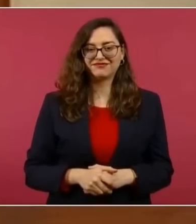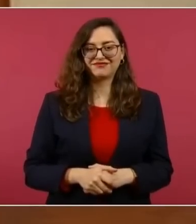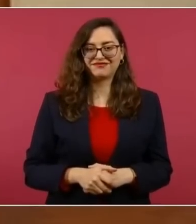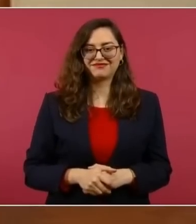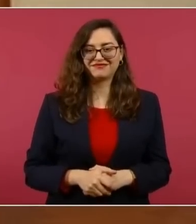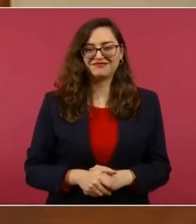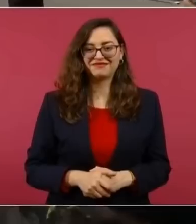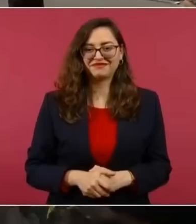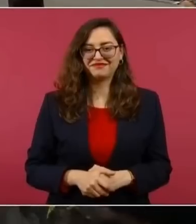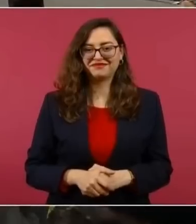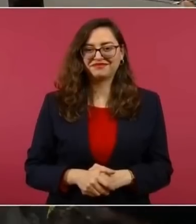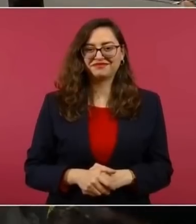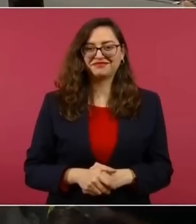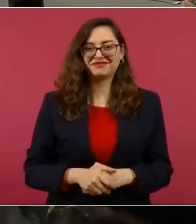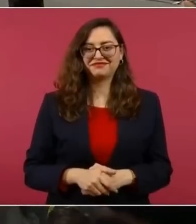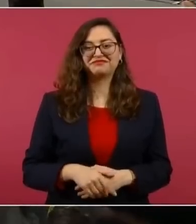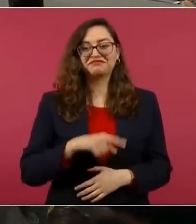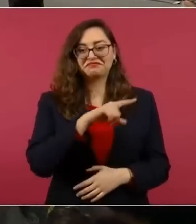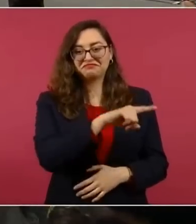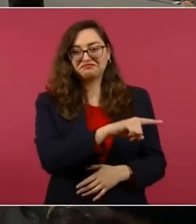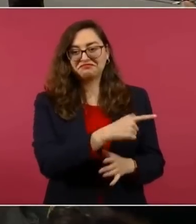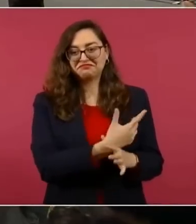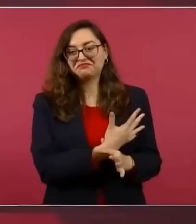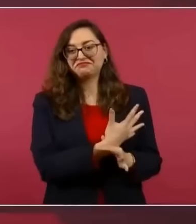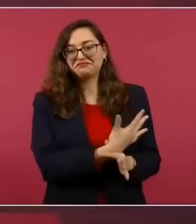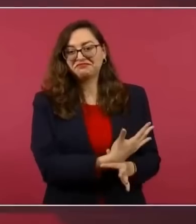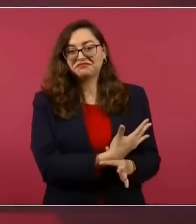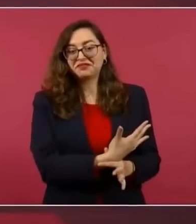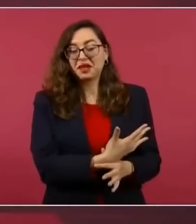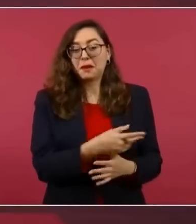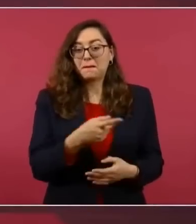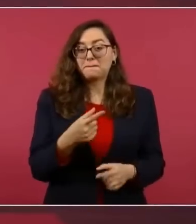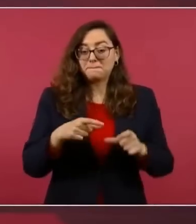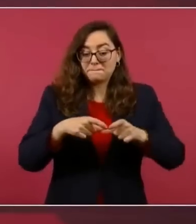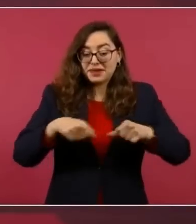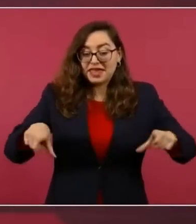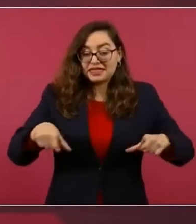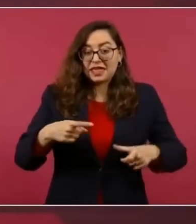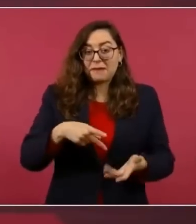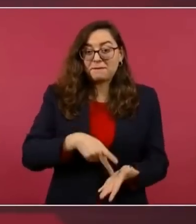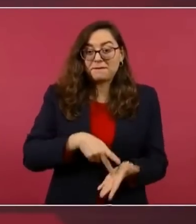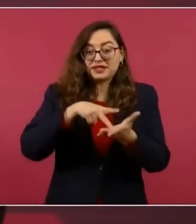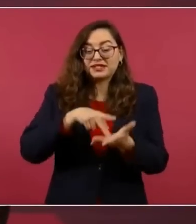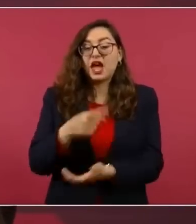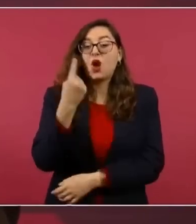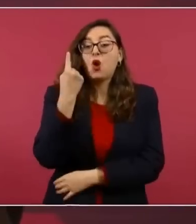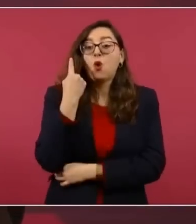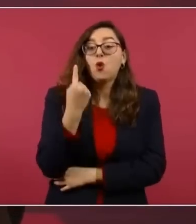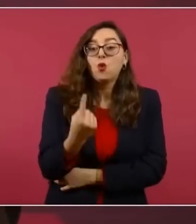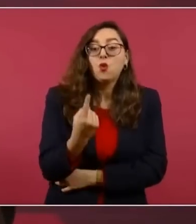Aquí Jesús dice que cada billete pesa un gramo.